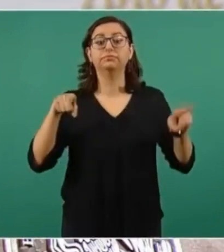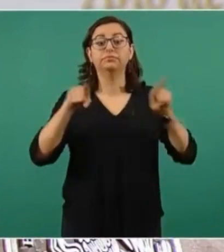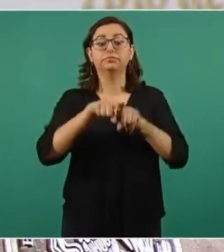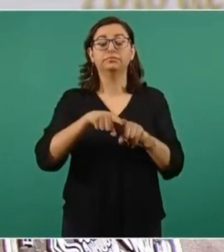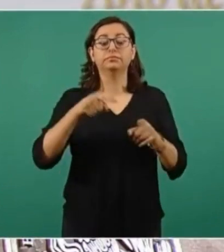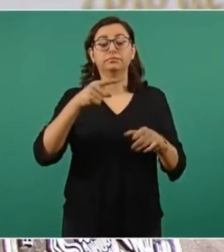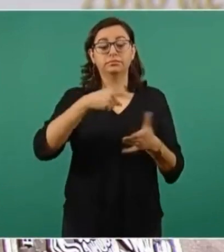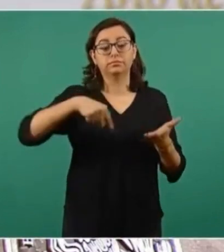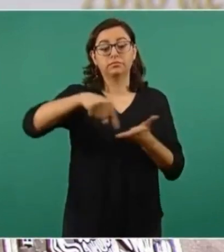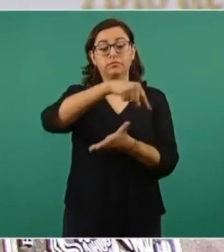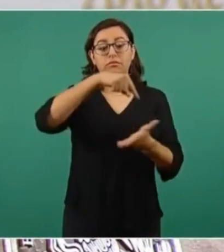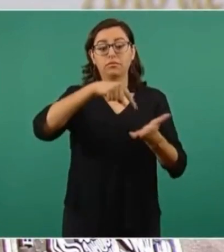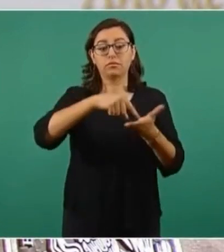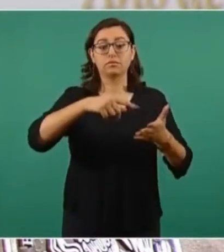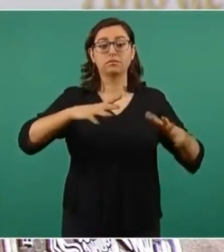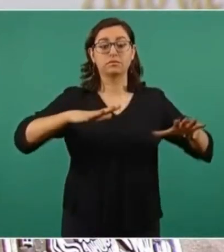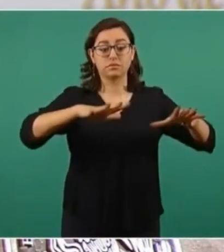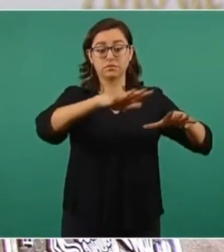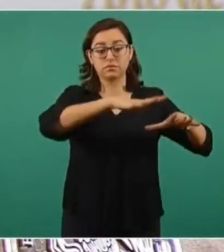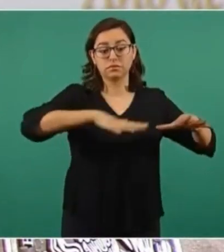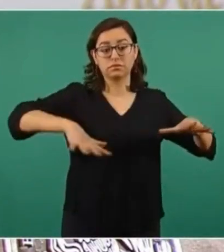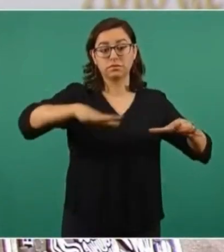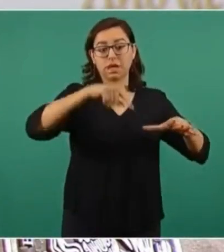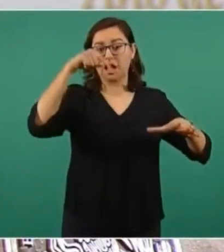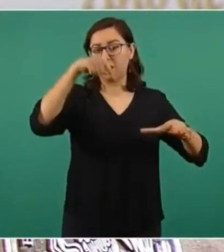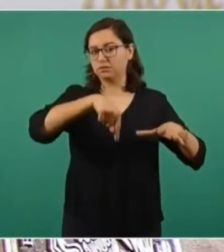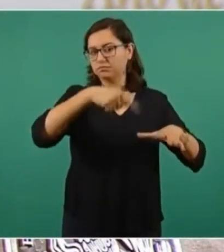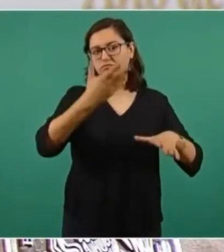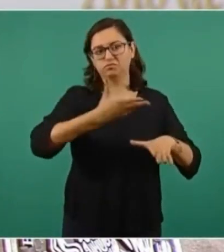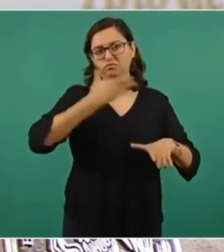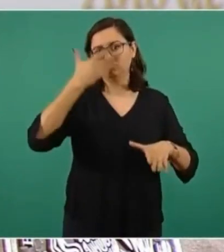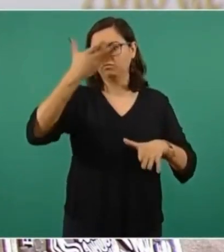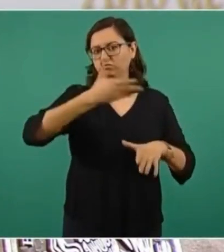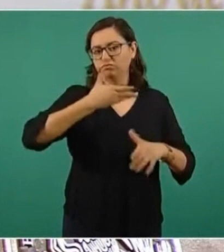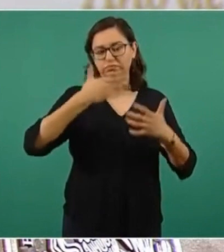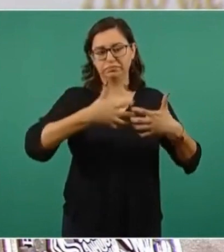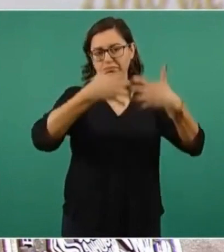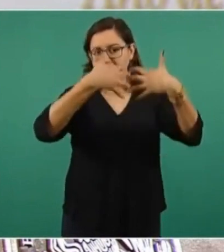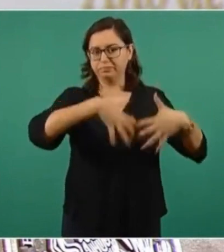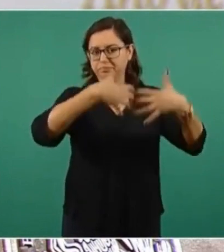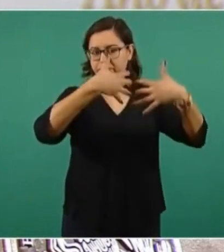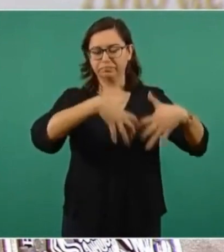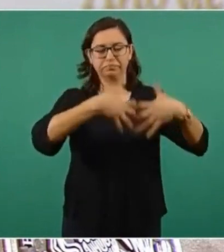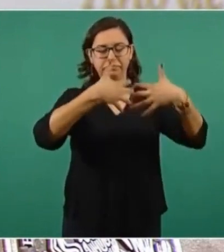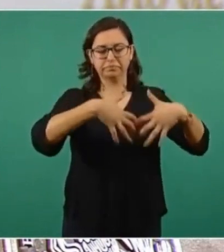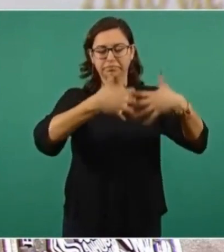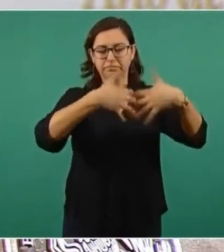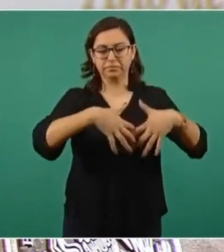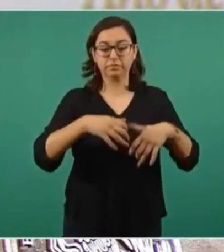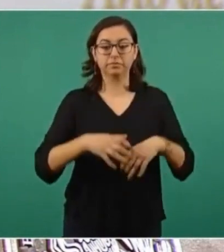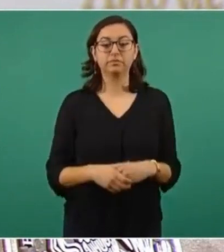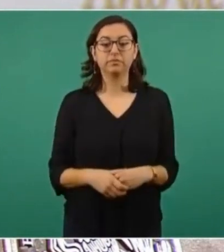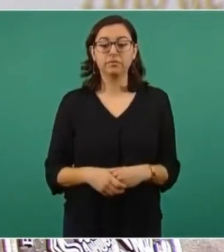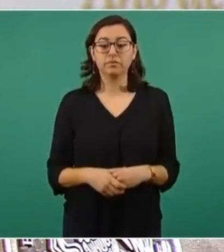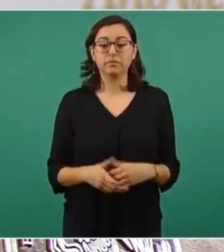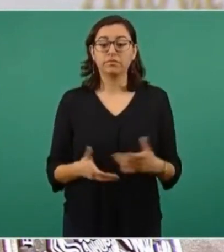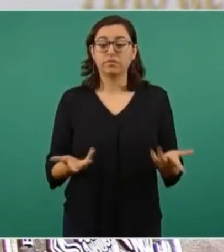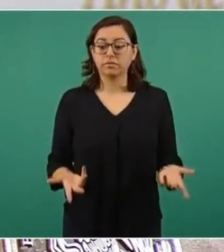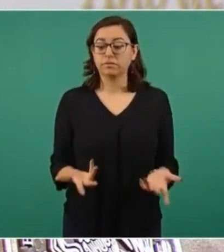zona conocida como la capital mundial de la refinación. La adquisición del 50